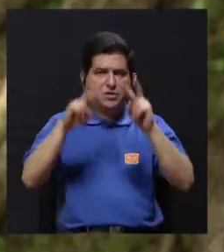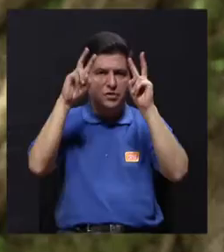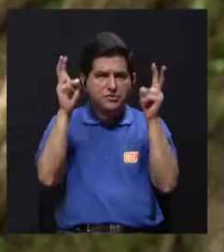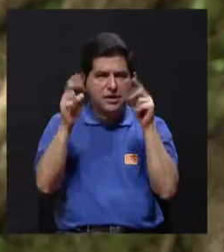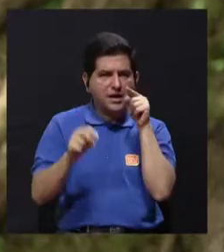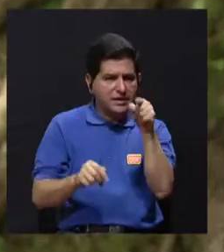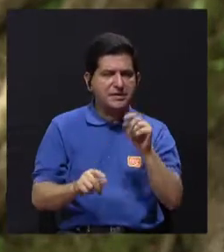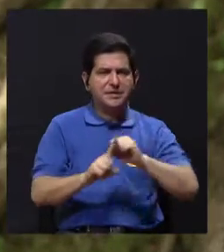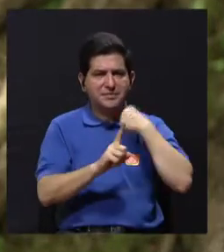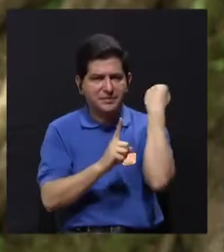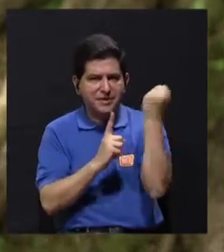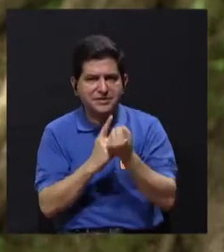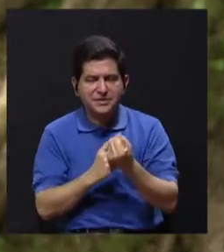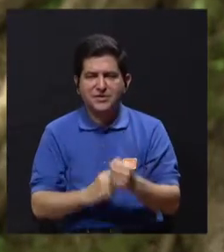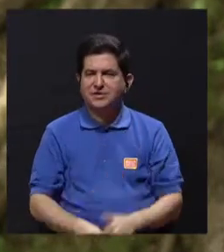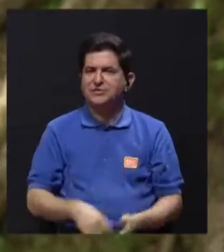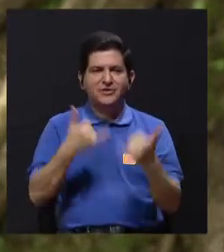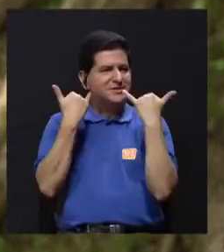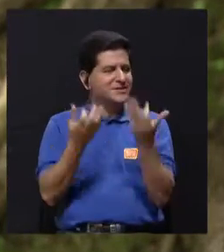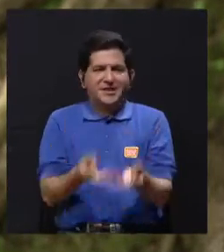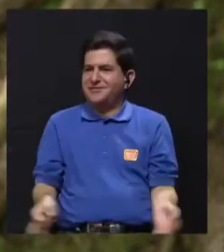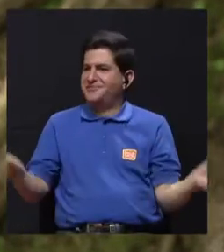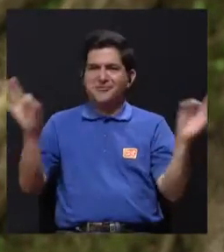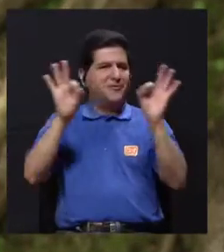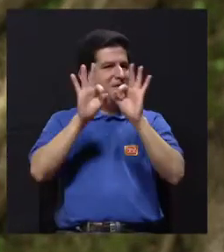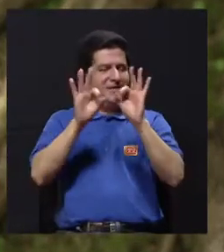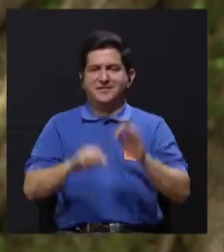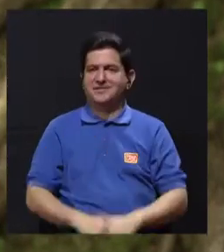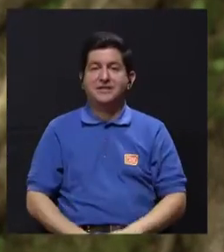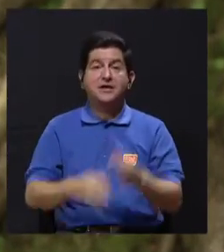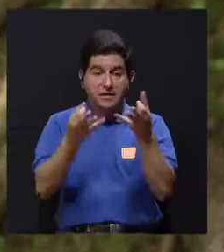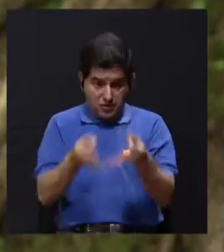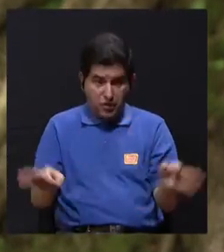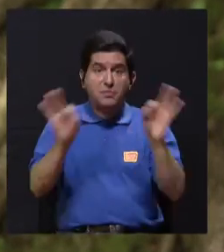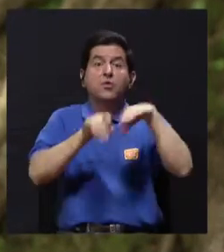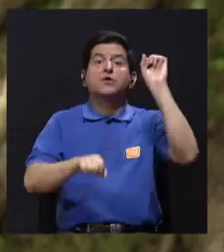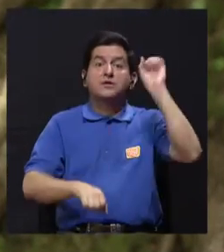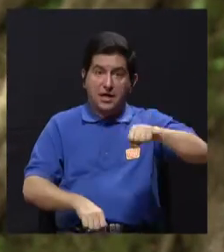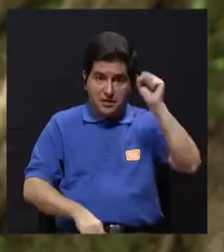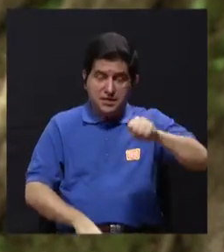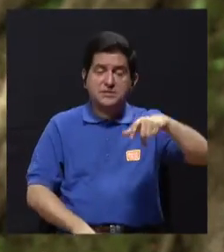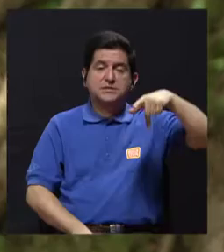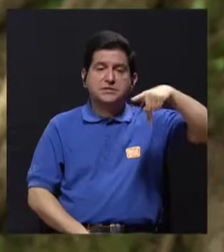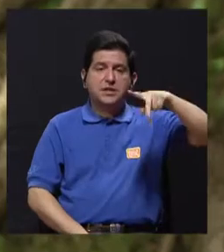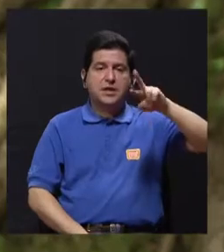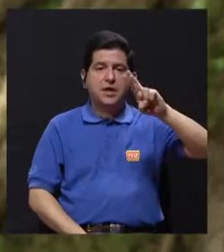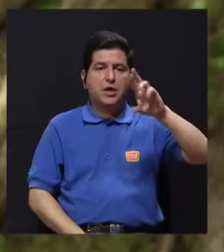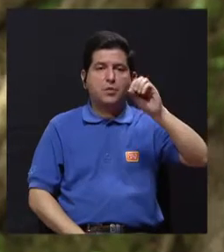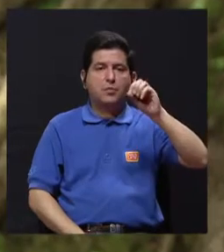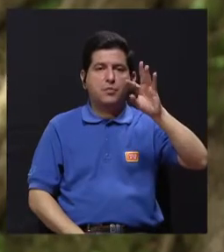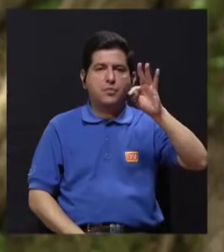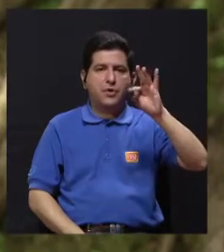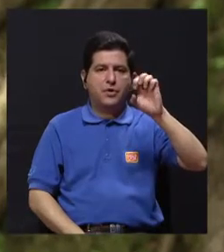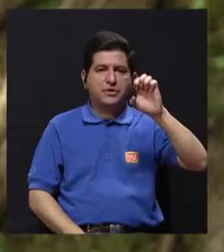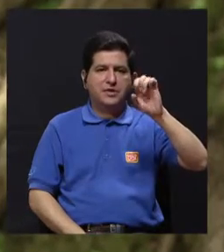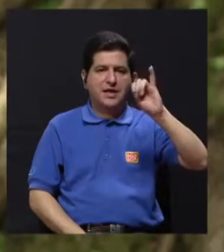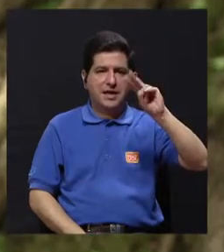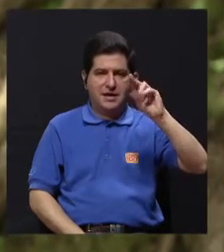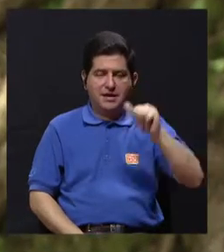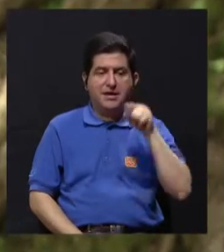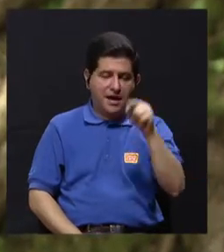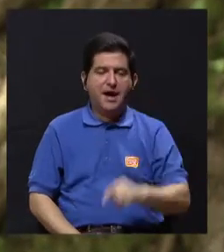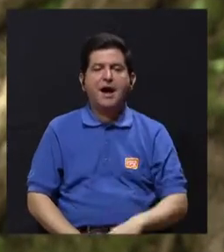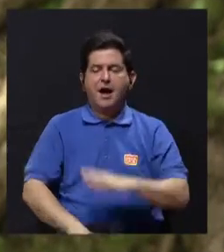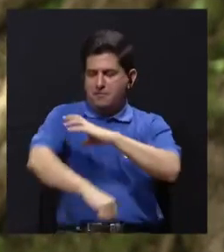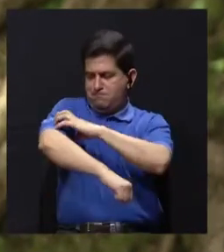más, el tema relacionado con el colesterol pierde importancia y se vuelve muy importante el tema relacionado con la proteína porque es con la cual se